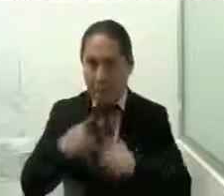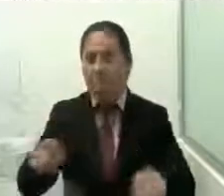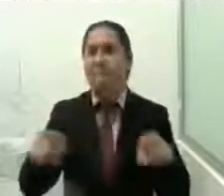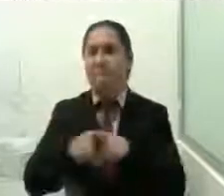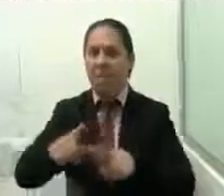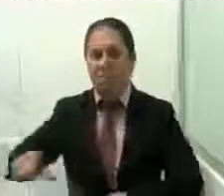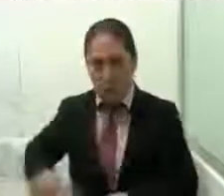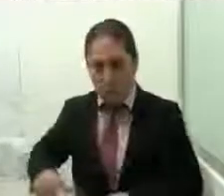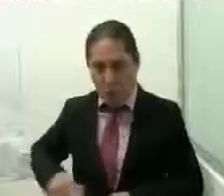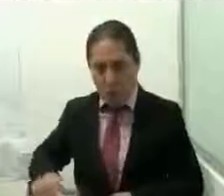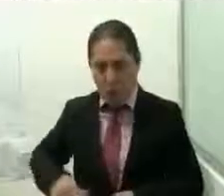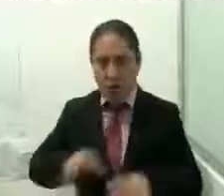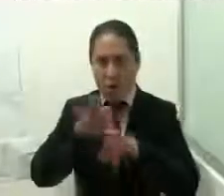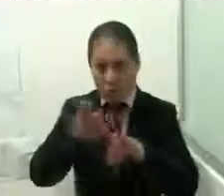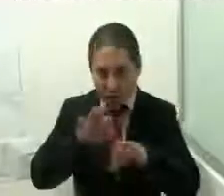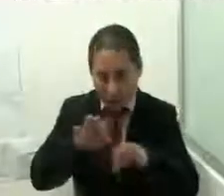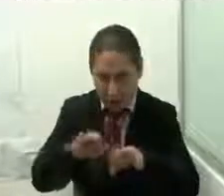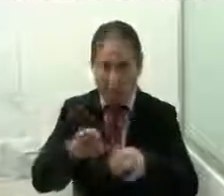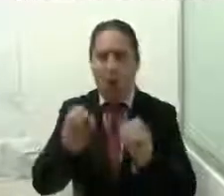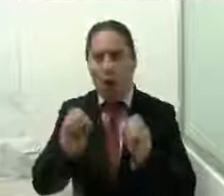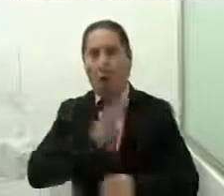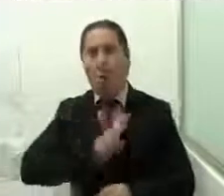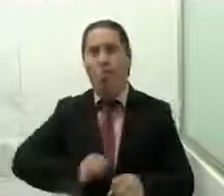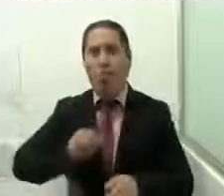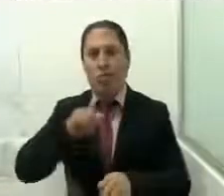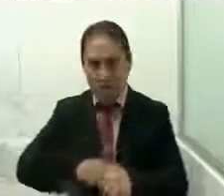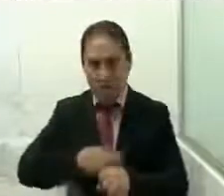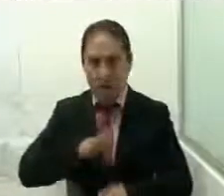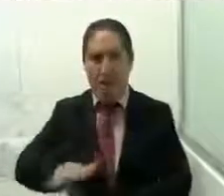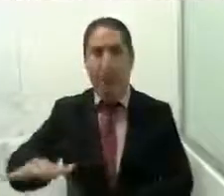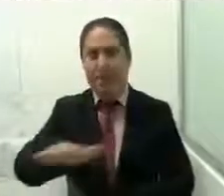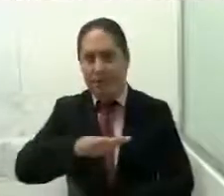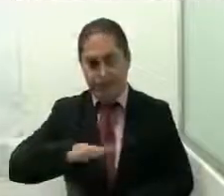y municipal y nos